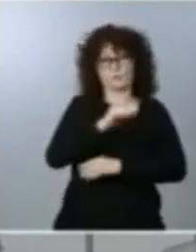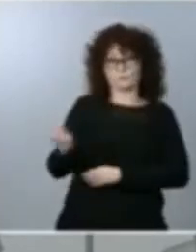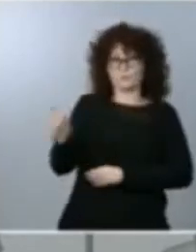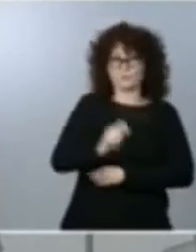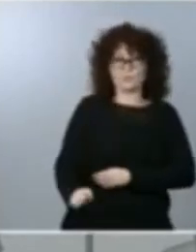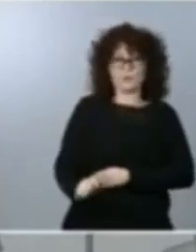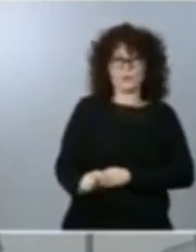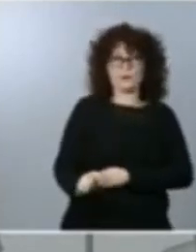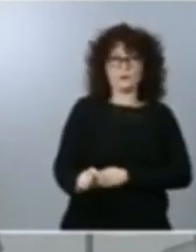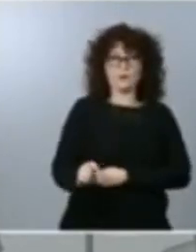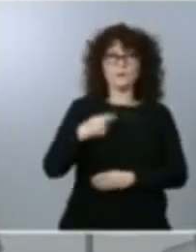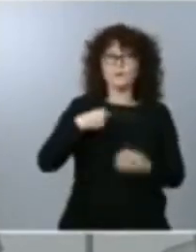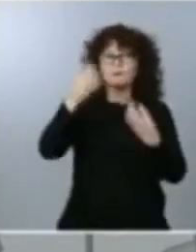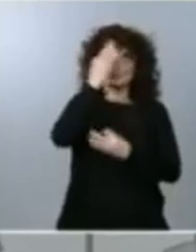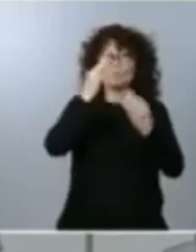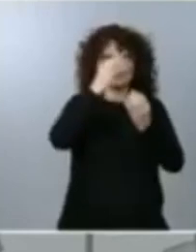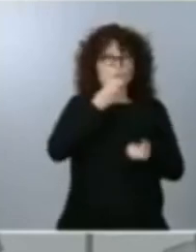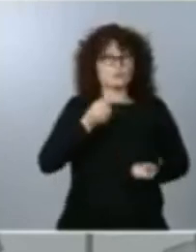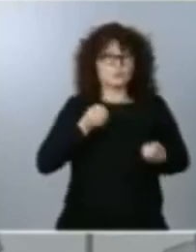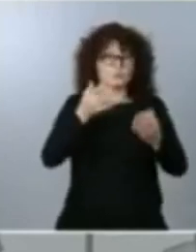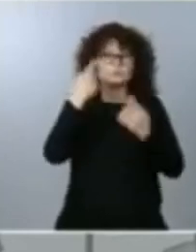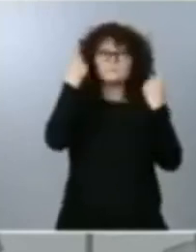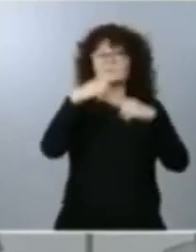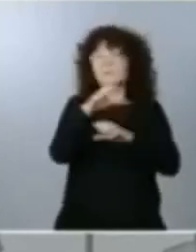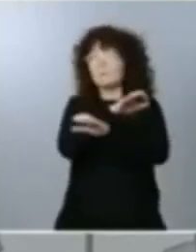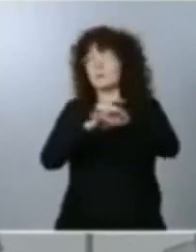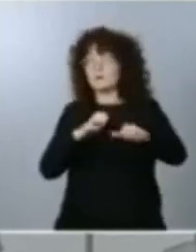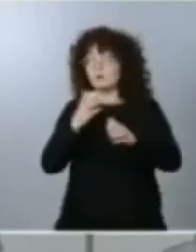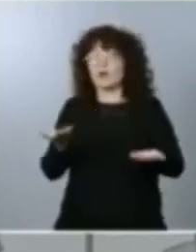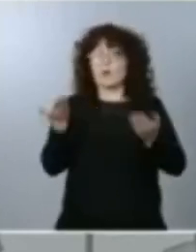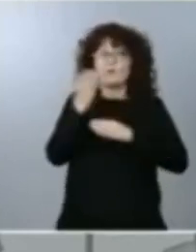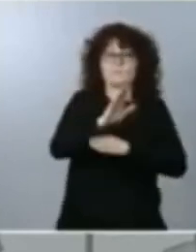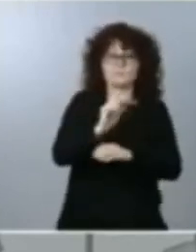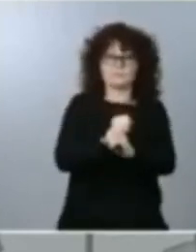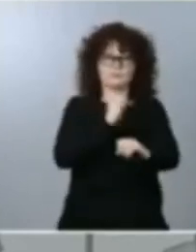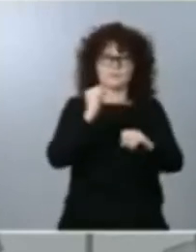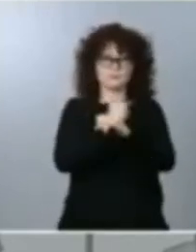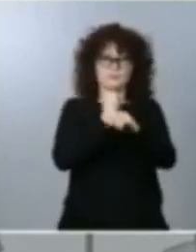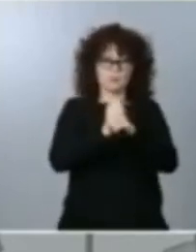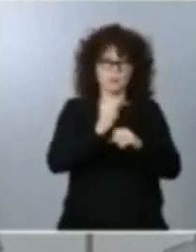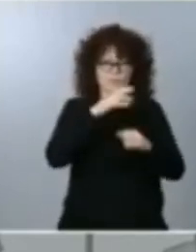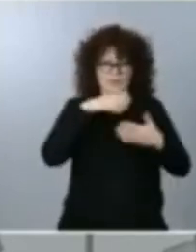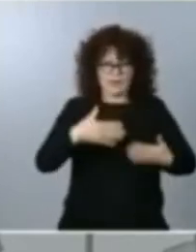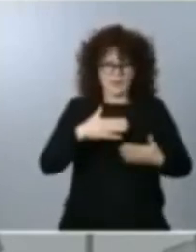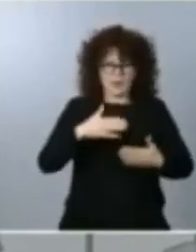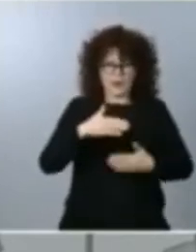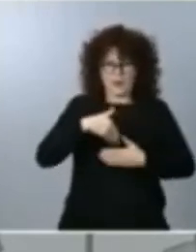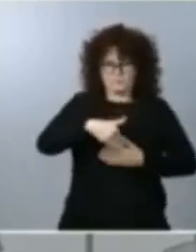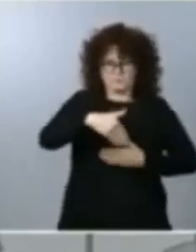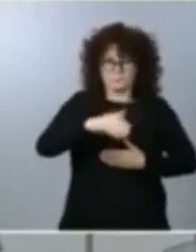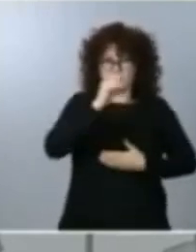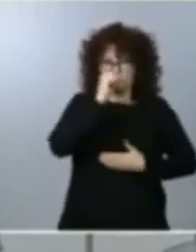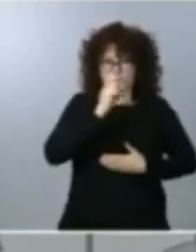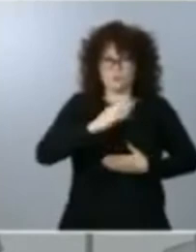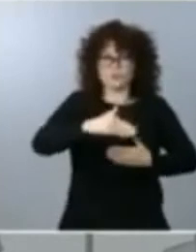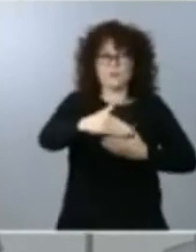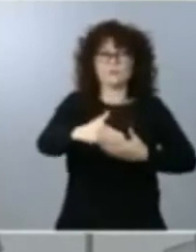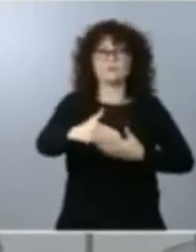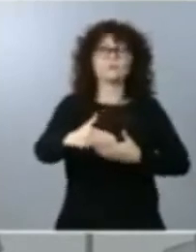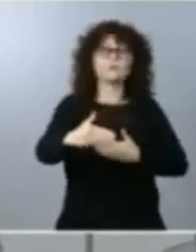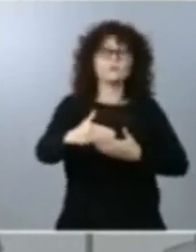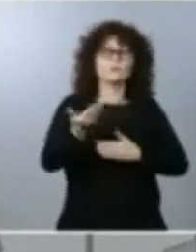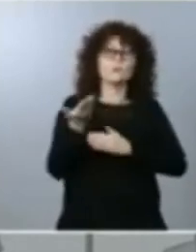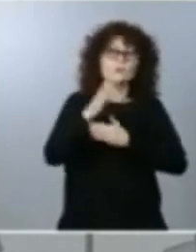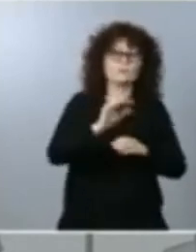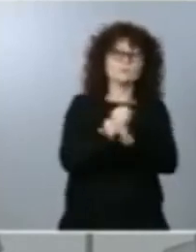ustedes que la mayor parte de las ofertas de trabajo que va a haber de aquí a muy pocos años van a ser ofertas de trabajo de